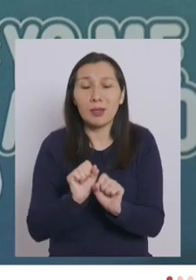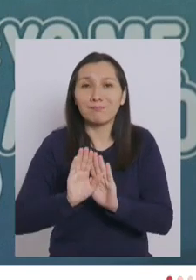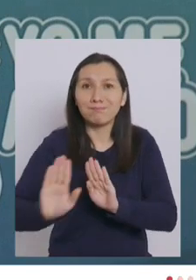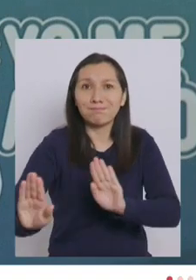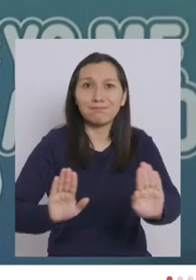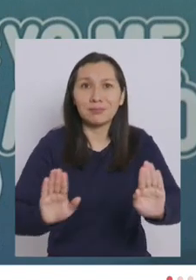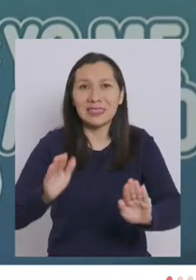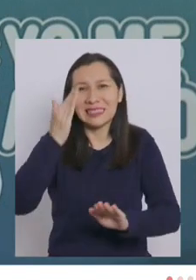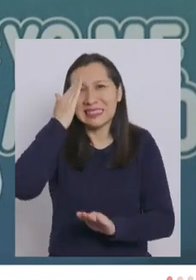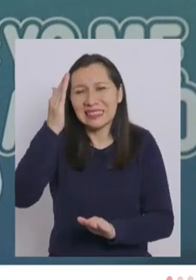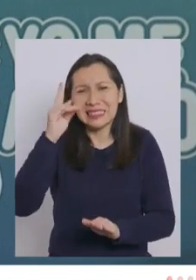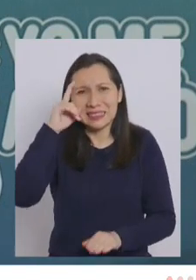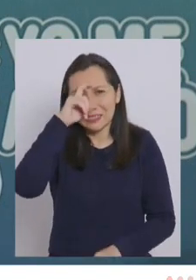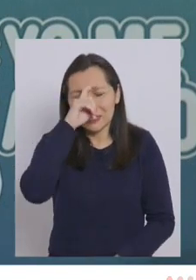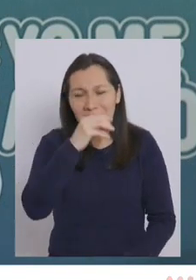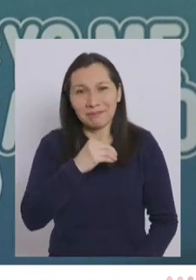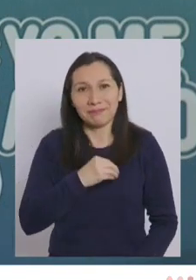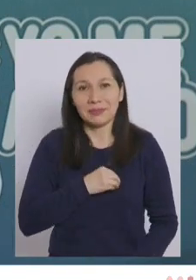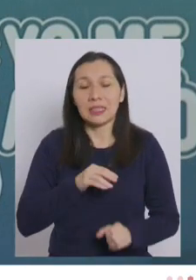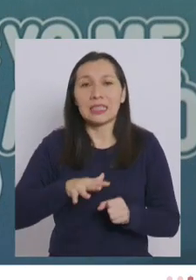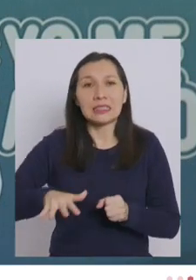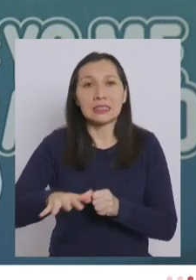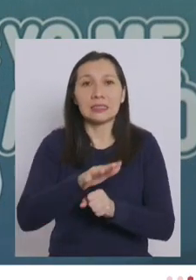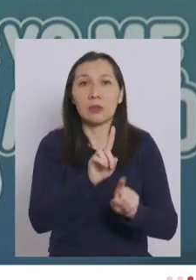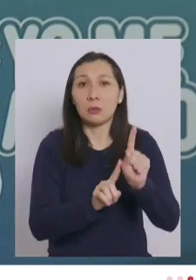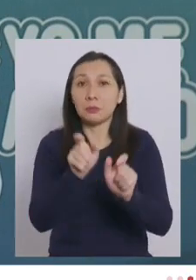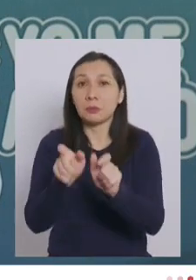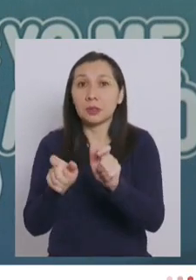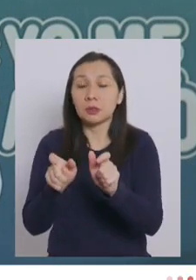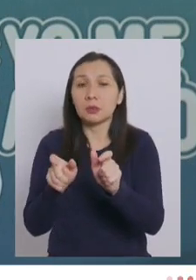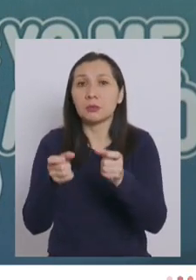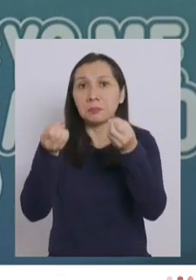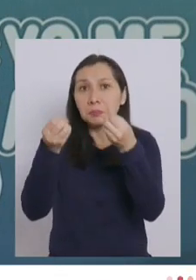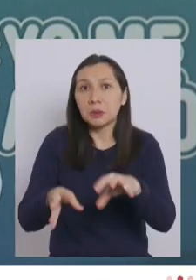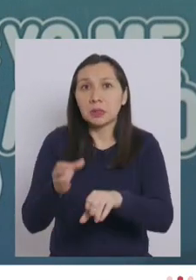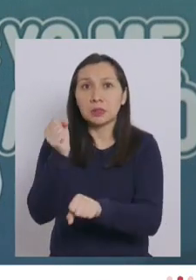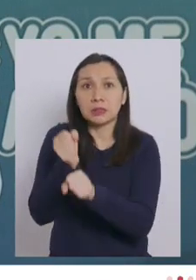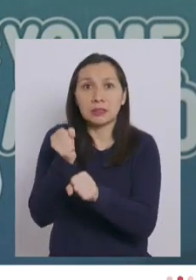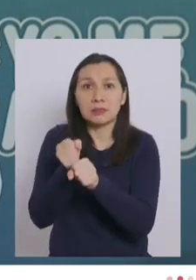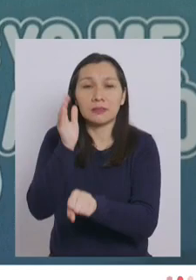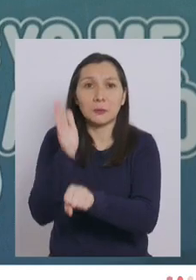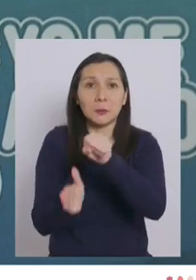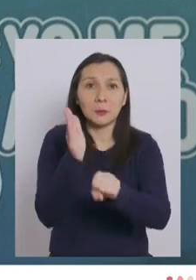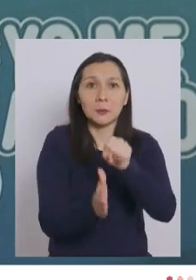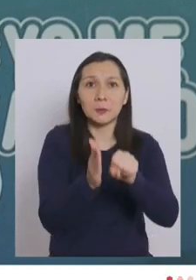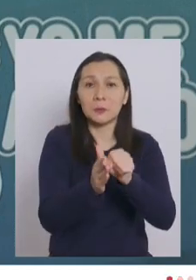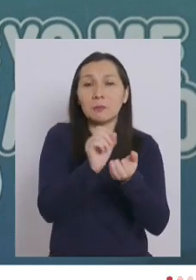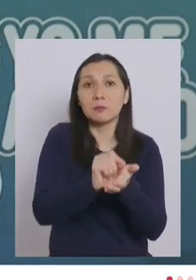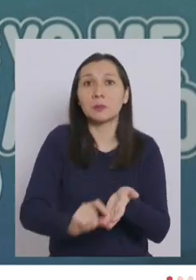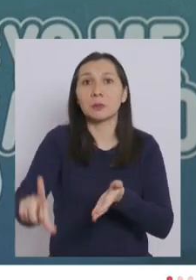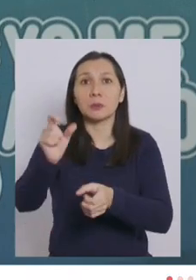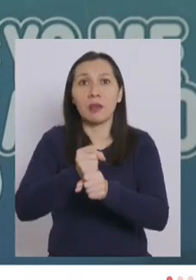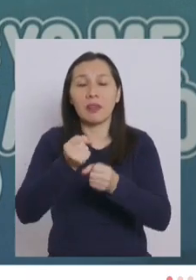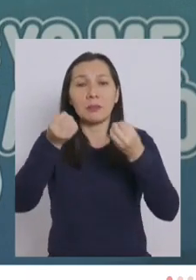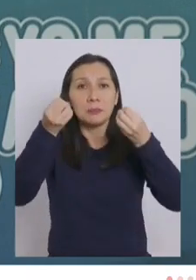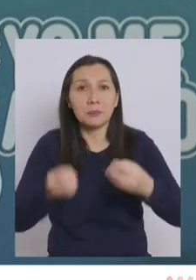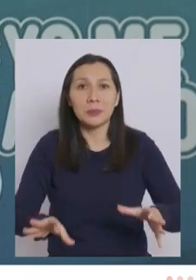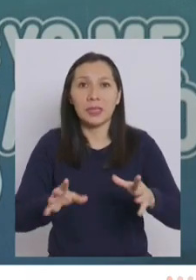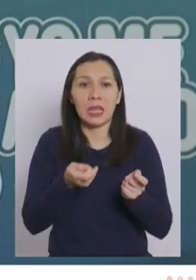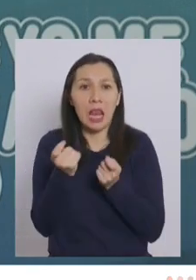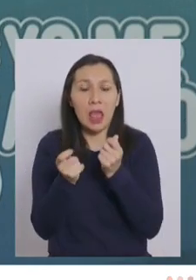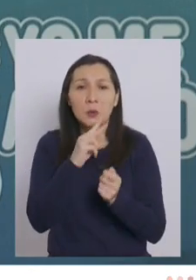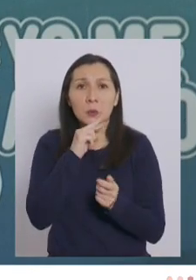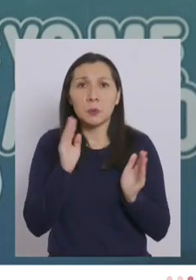complejos y tristes es la situación de aquellas personas que han perdido sus trabajos, sus emprendimientos, sus pequeños